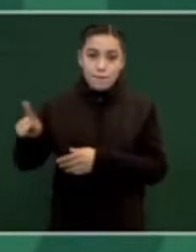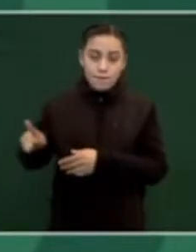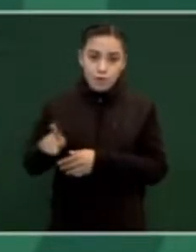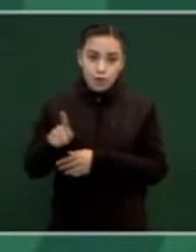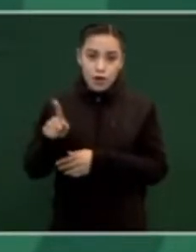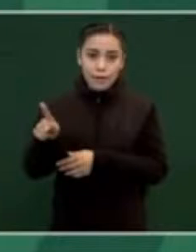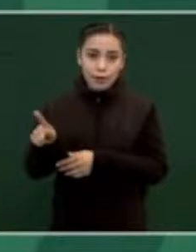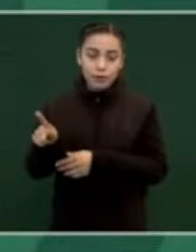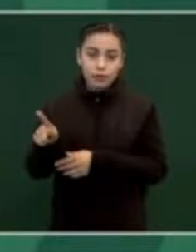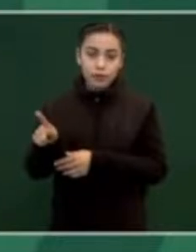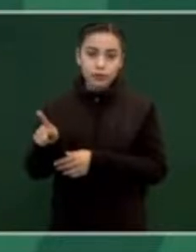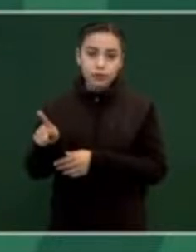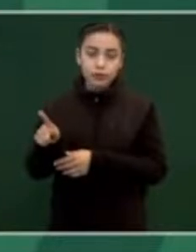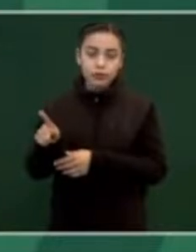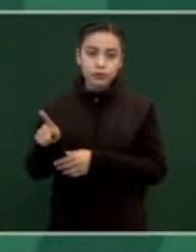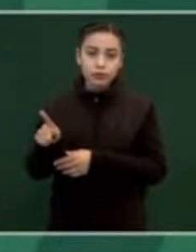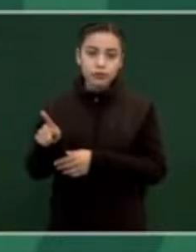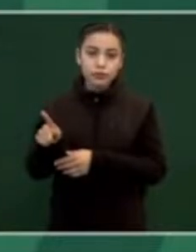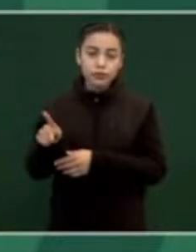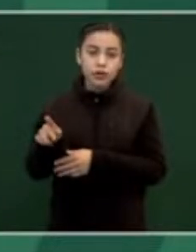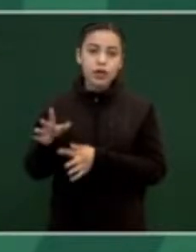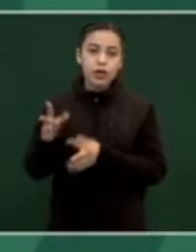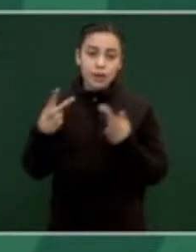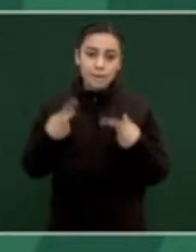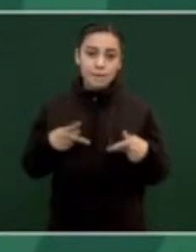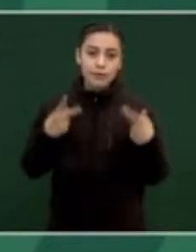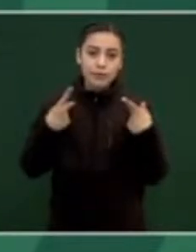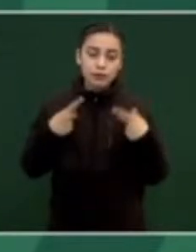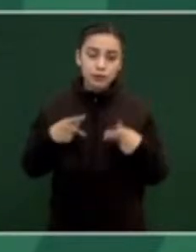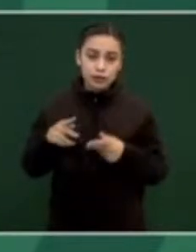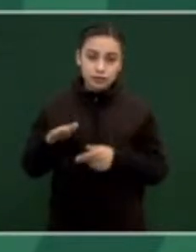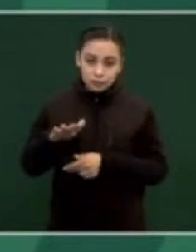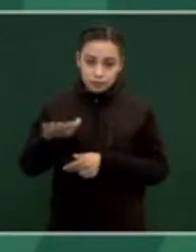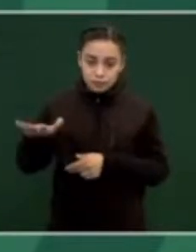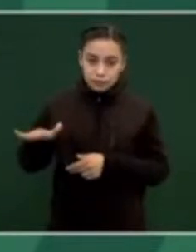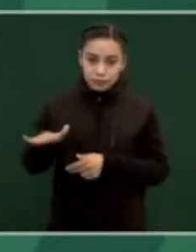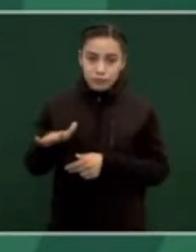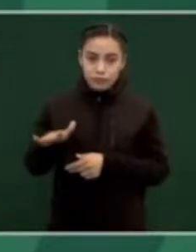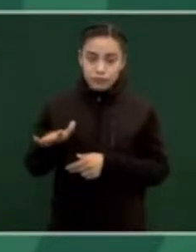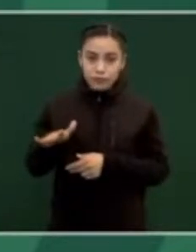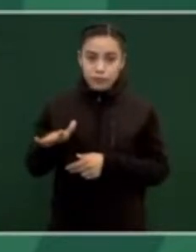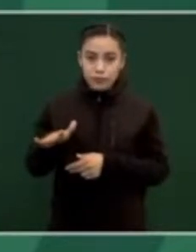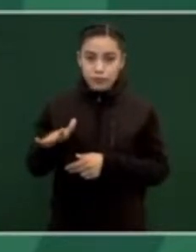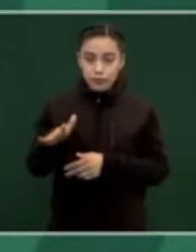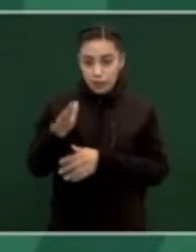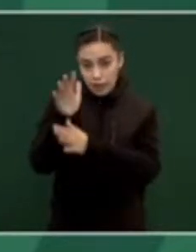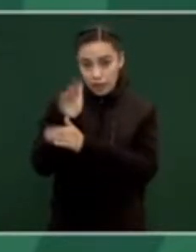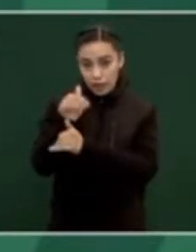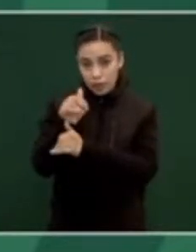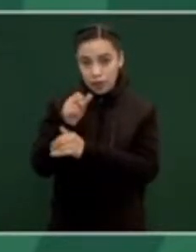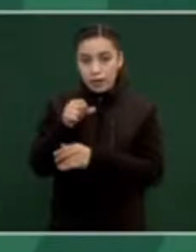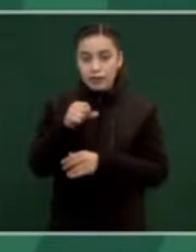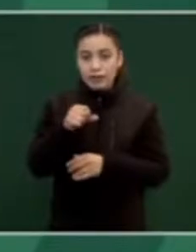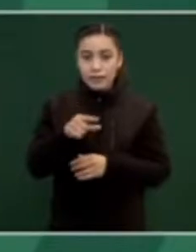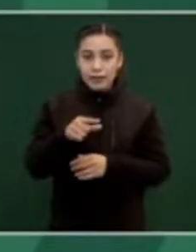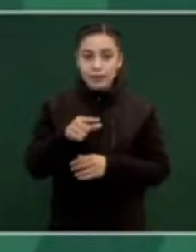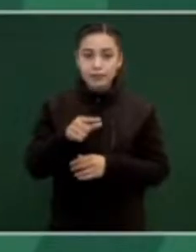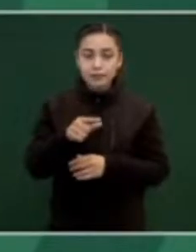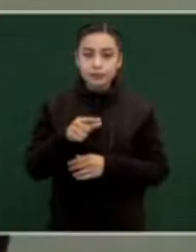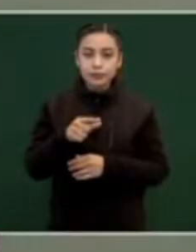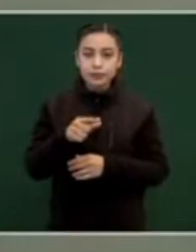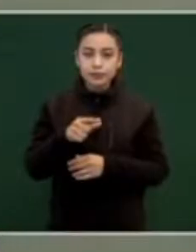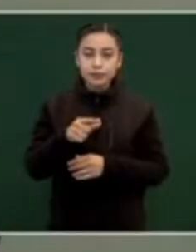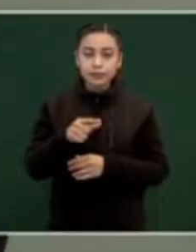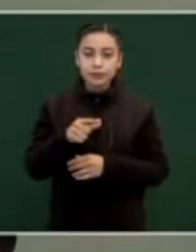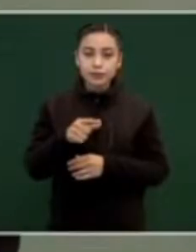Y tener como ética la verdad o